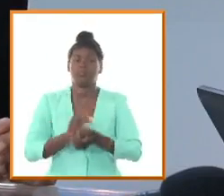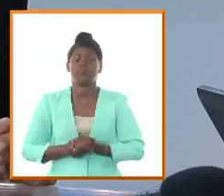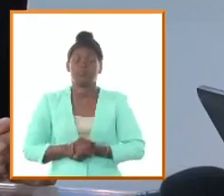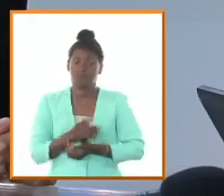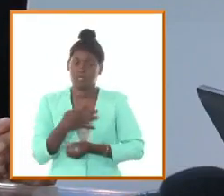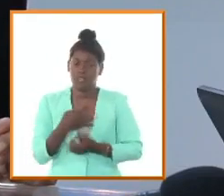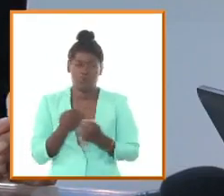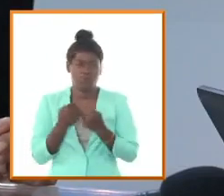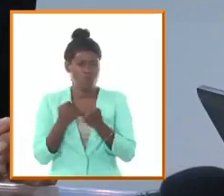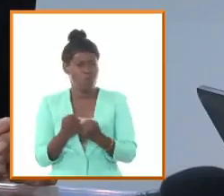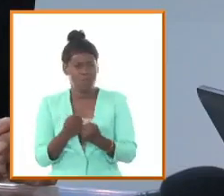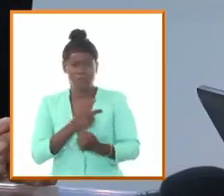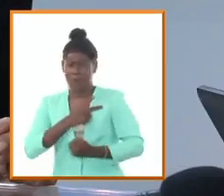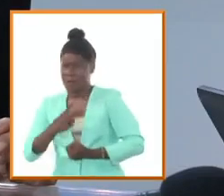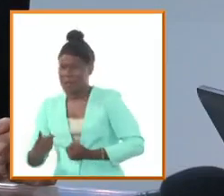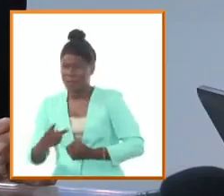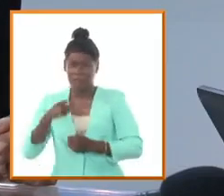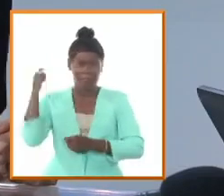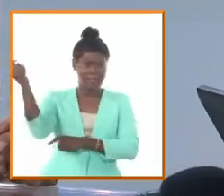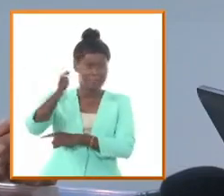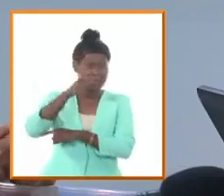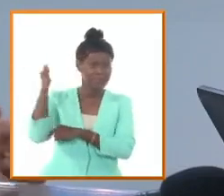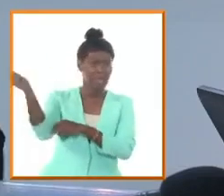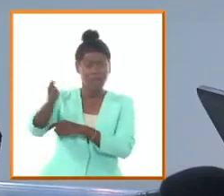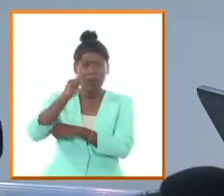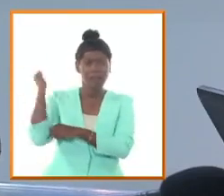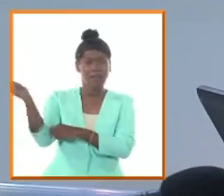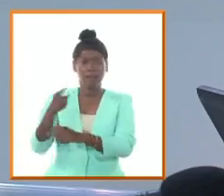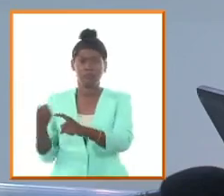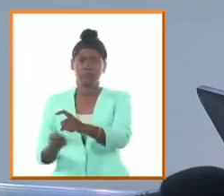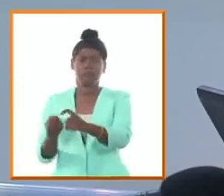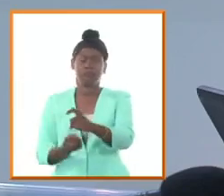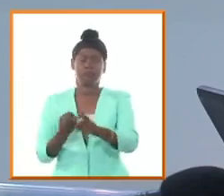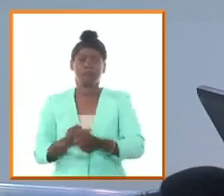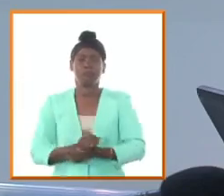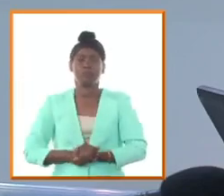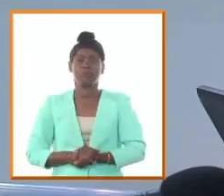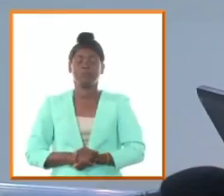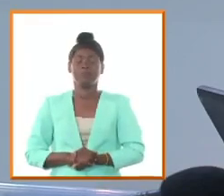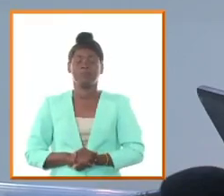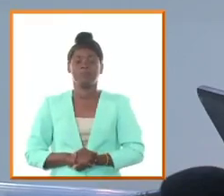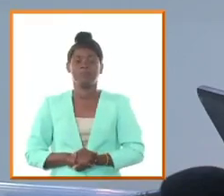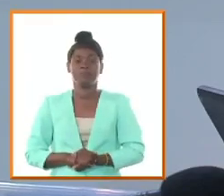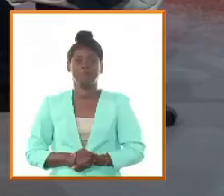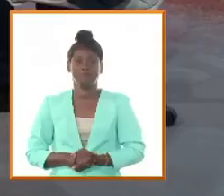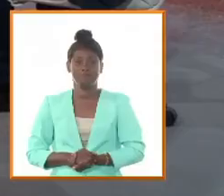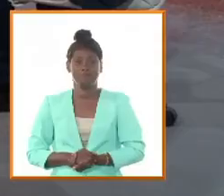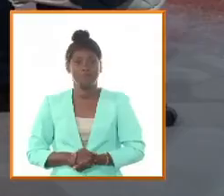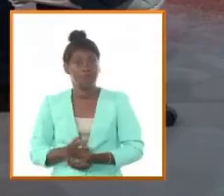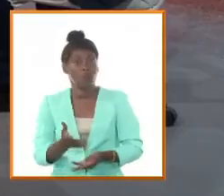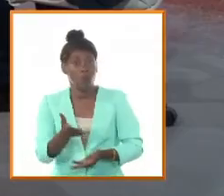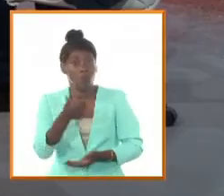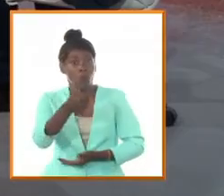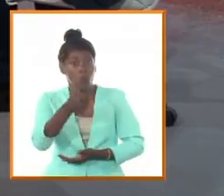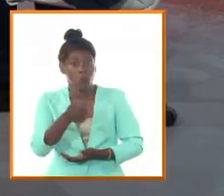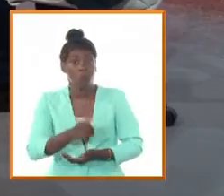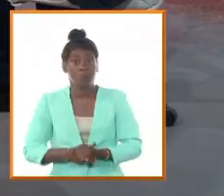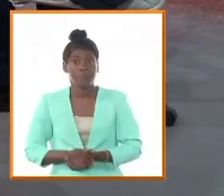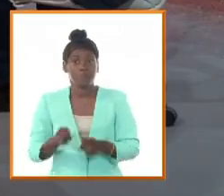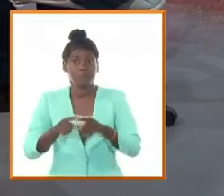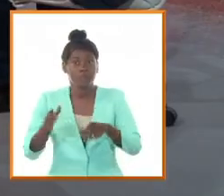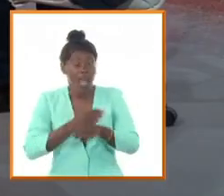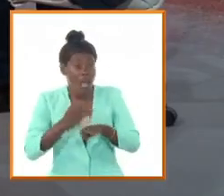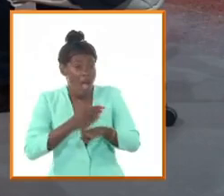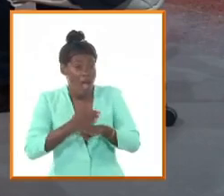fuerza manvisa de las villas quería decir antes de abandonar el contexto de la